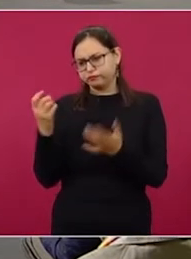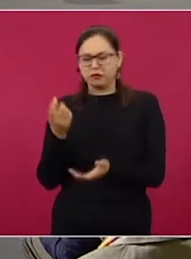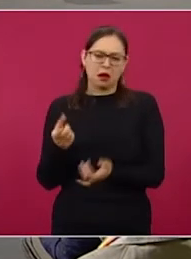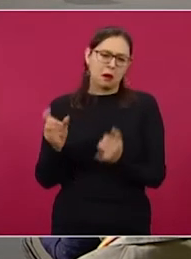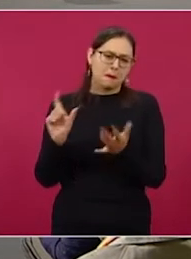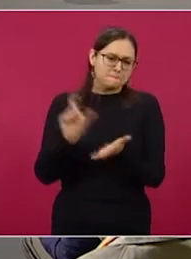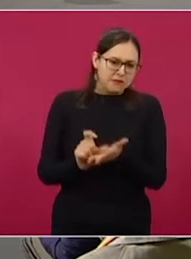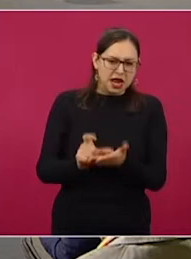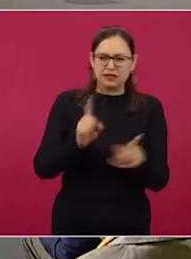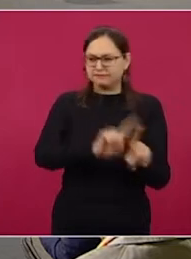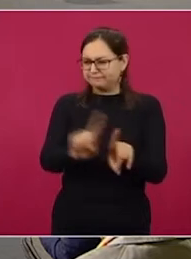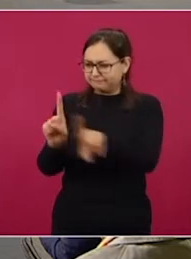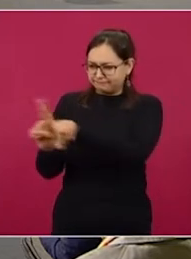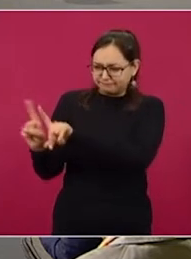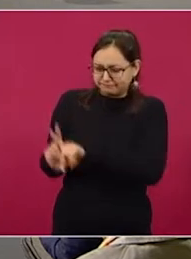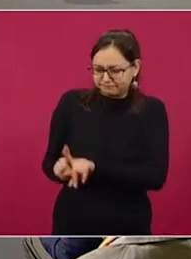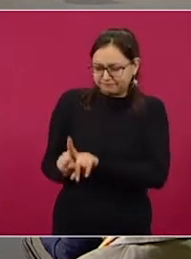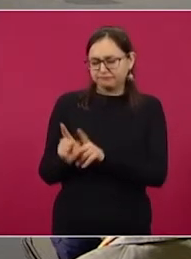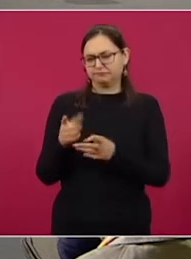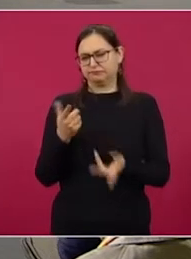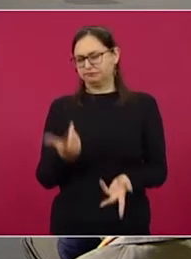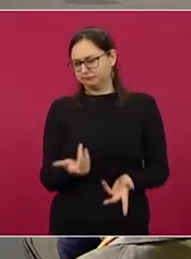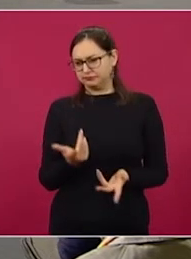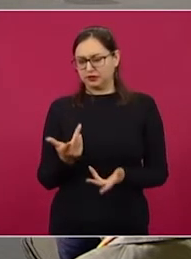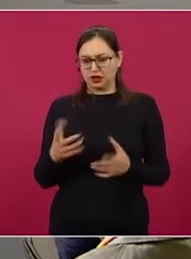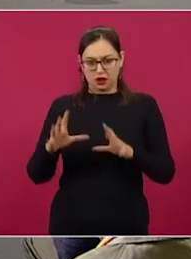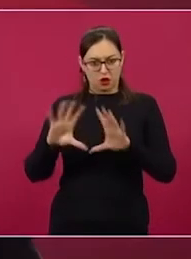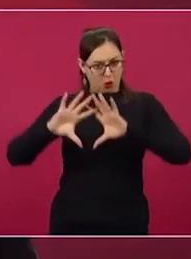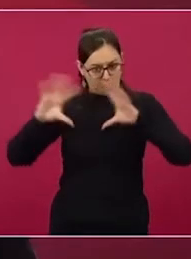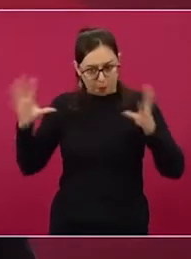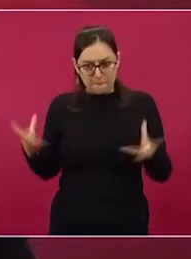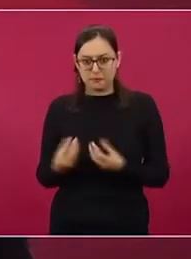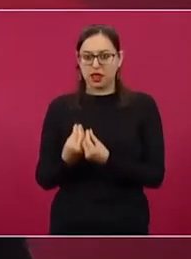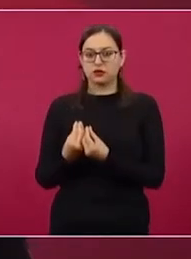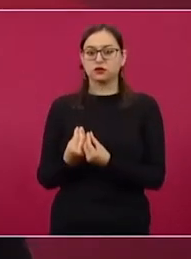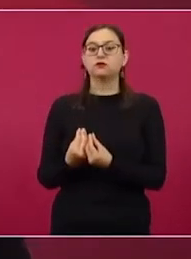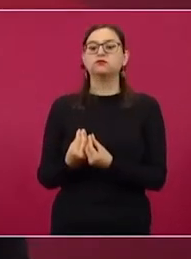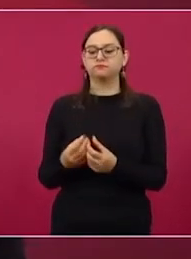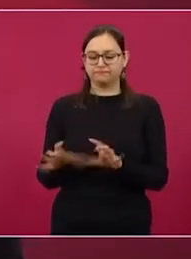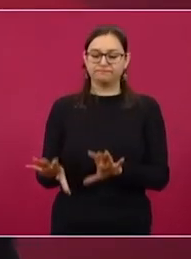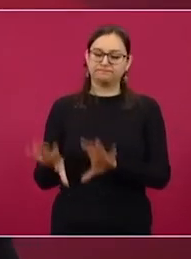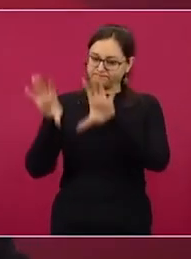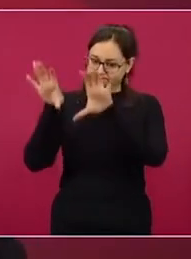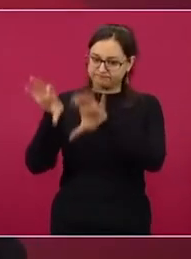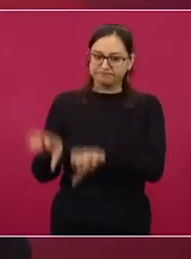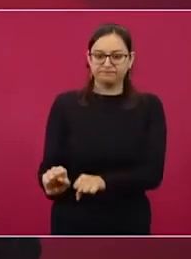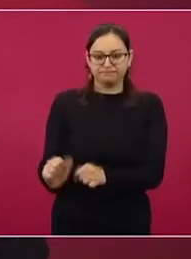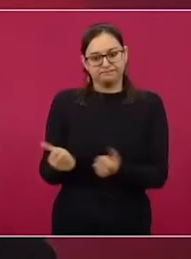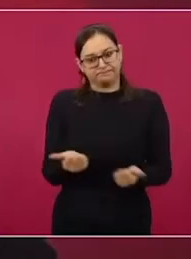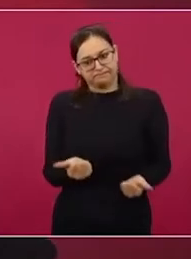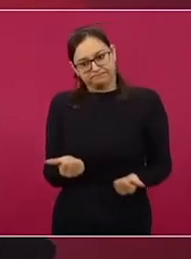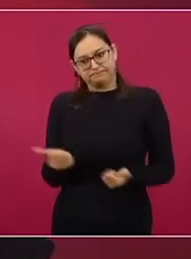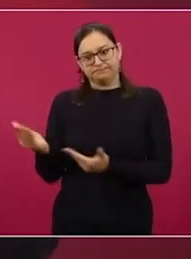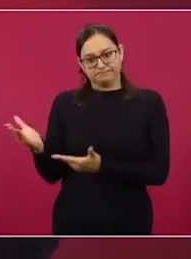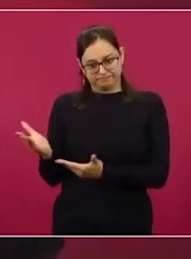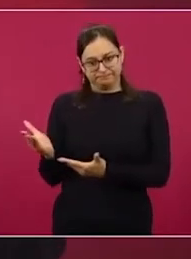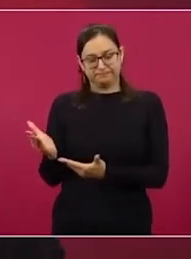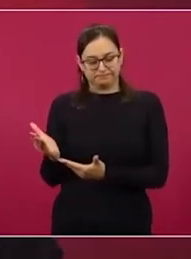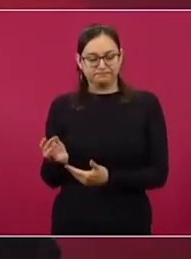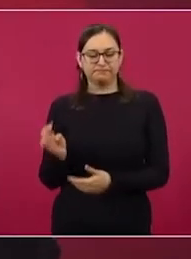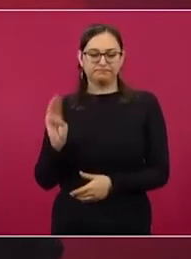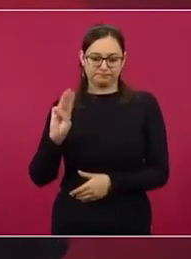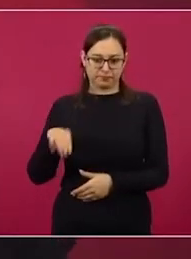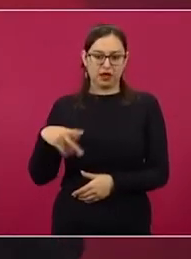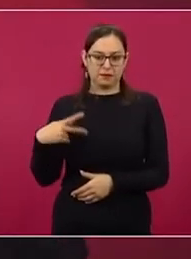equipo táctico. Tanto el vehículo como las armas y equipo fueron dispuestos a disposición de la Fiscalía